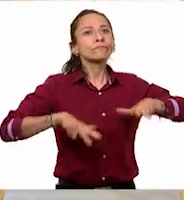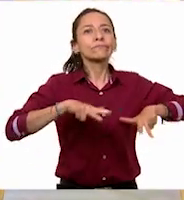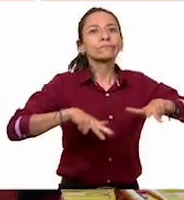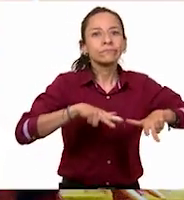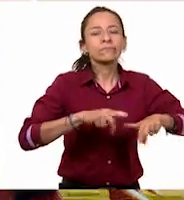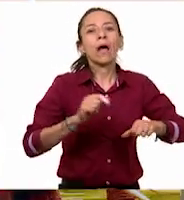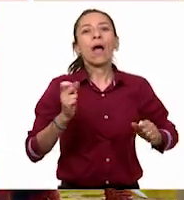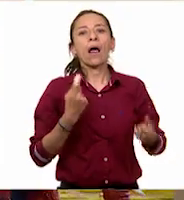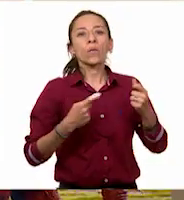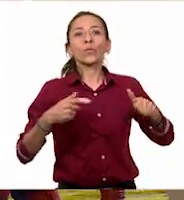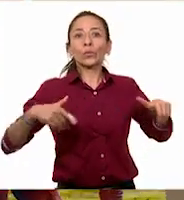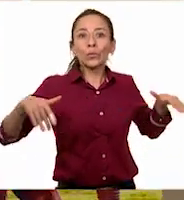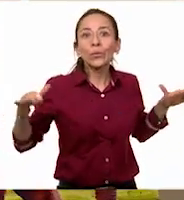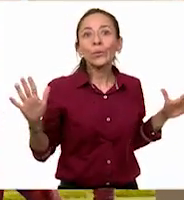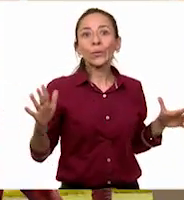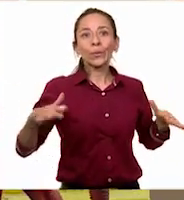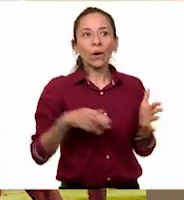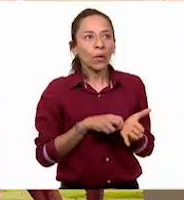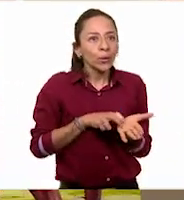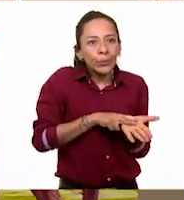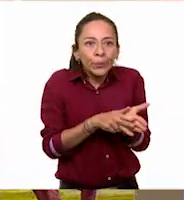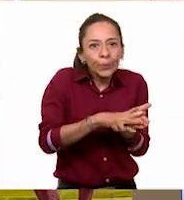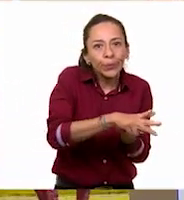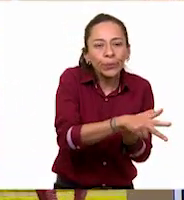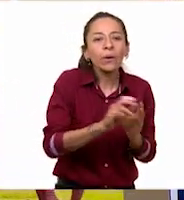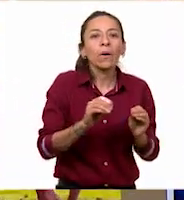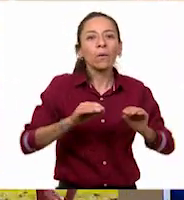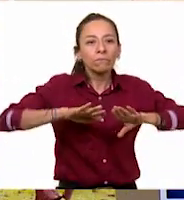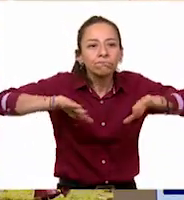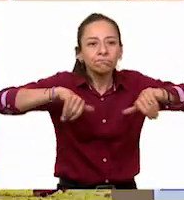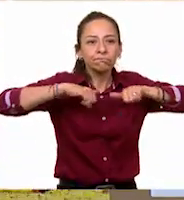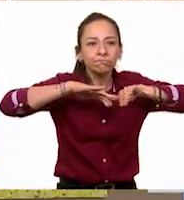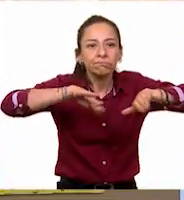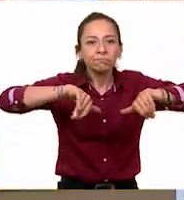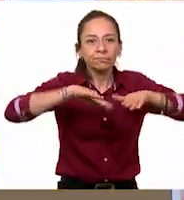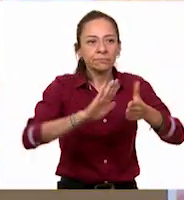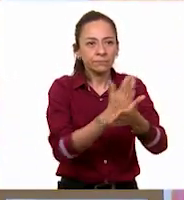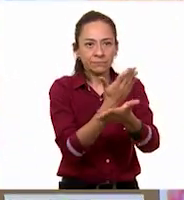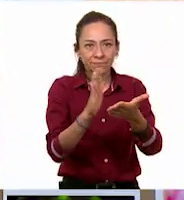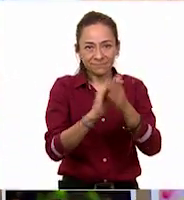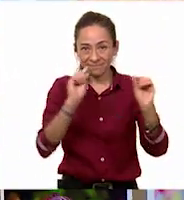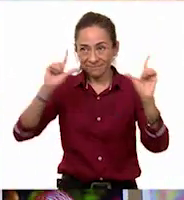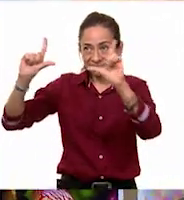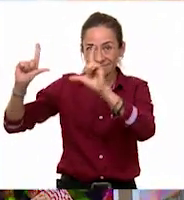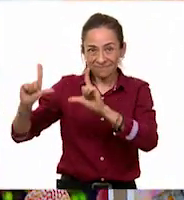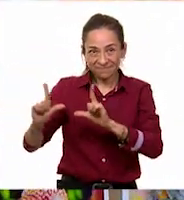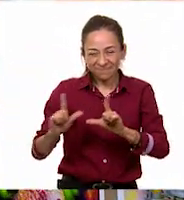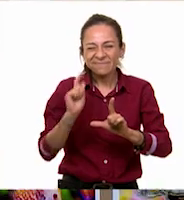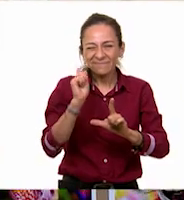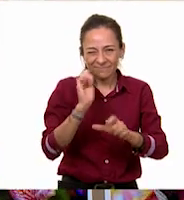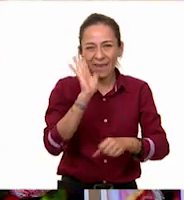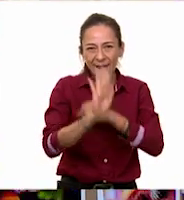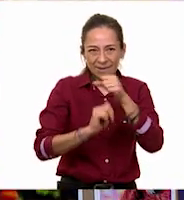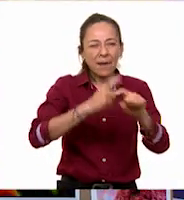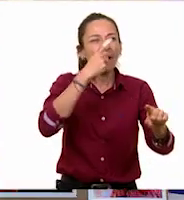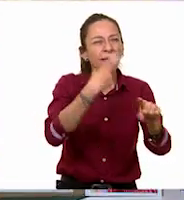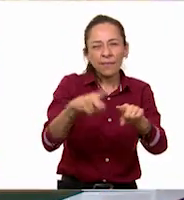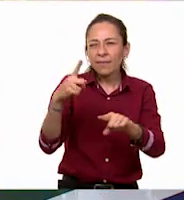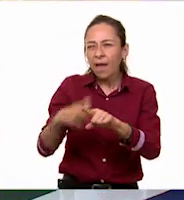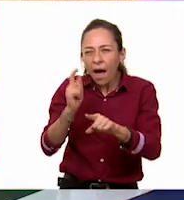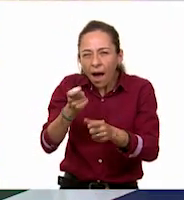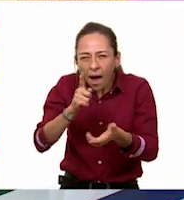reptan o que nadan. Y aquí tenemos un collage con diferentes animales que representan esta clasificación.